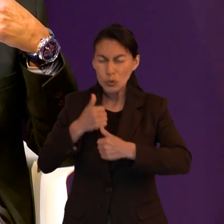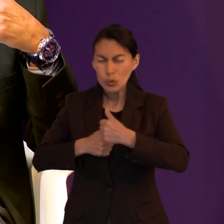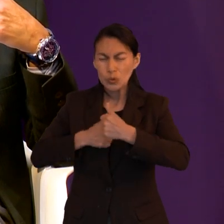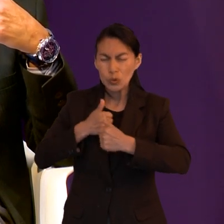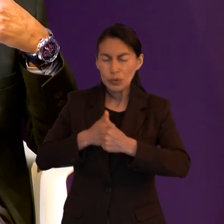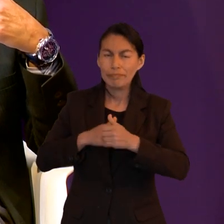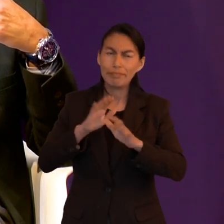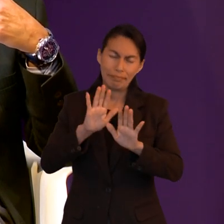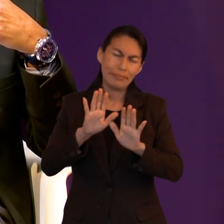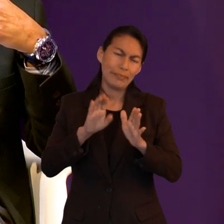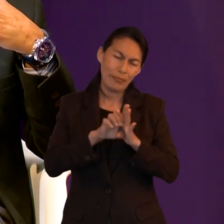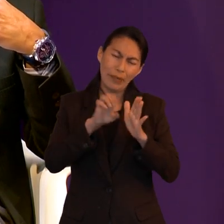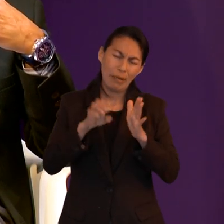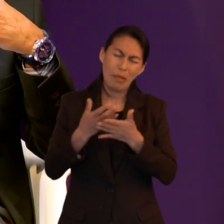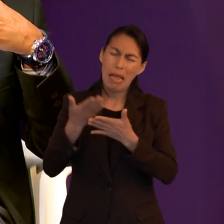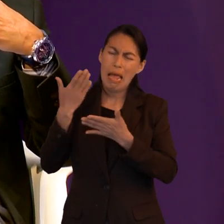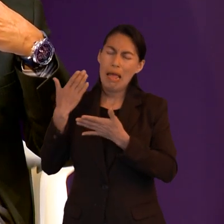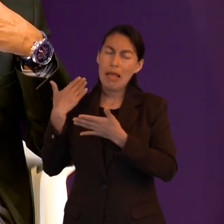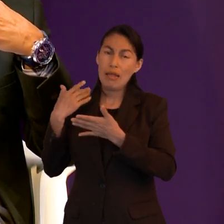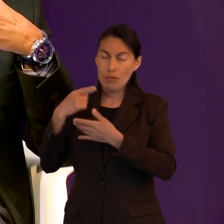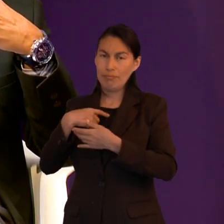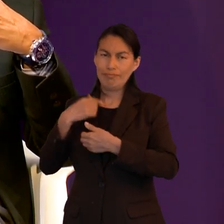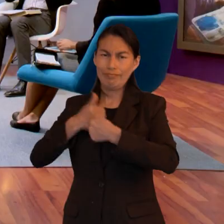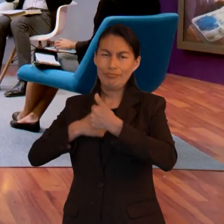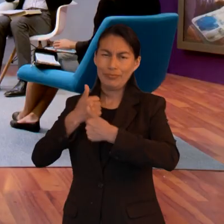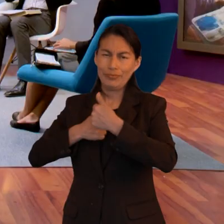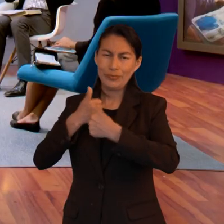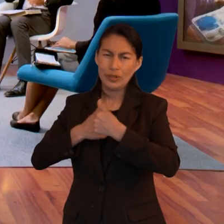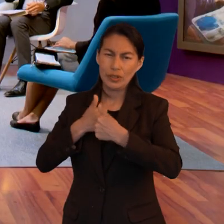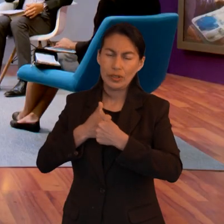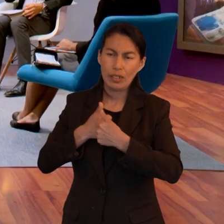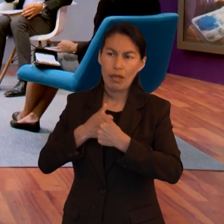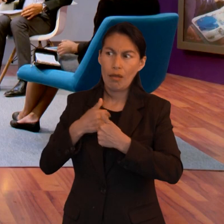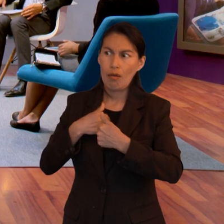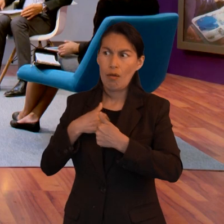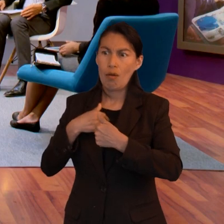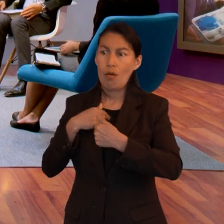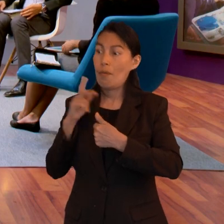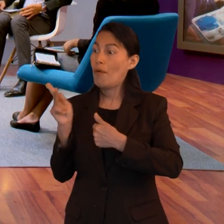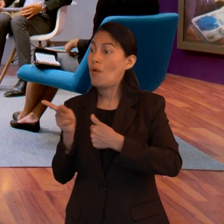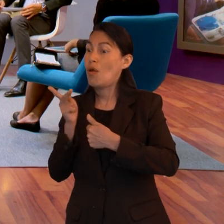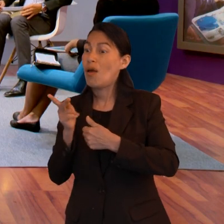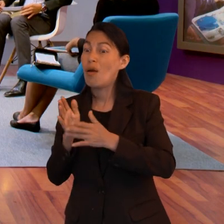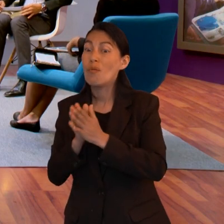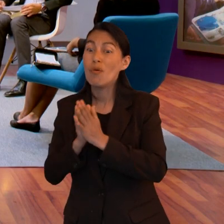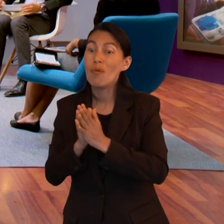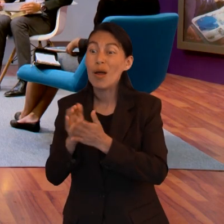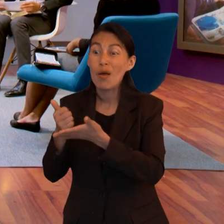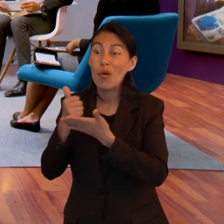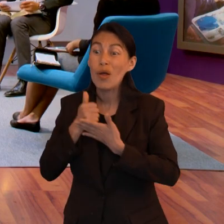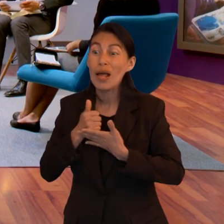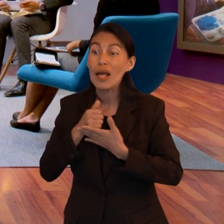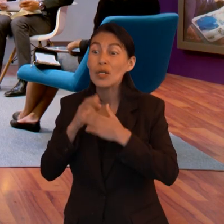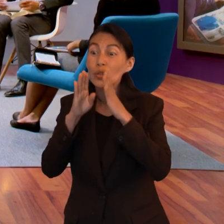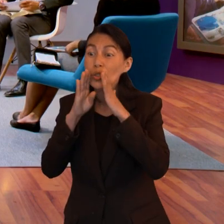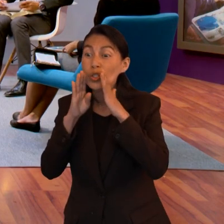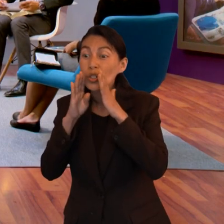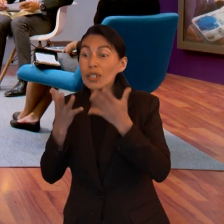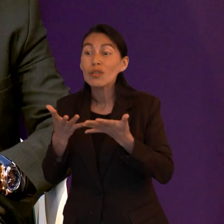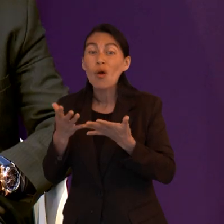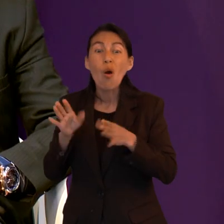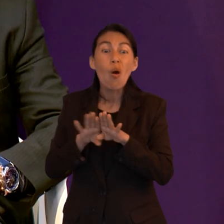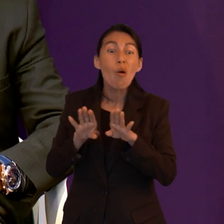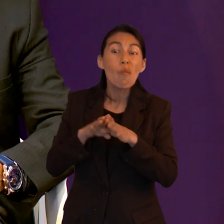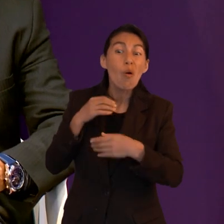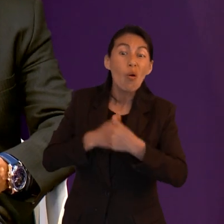ahora sí que un paso a la vez yo una vez corrí corrí en medio maratón y yo pregunté